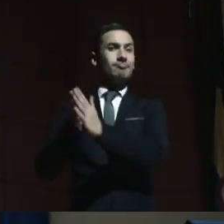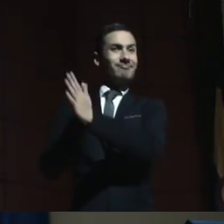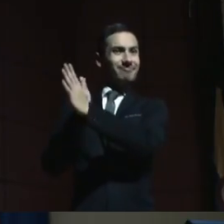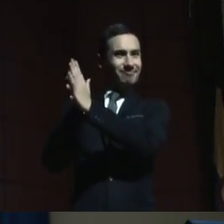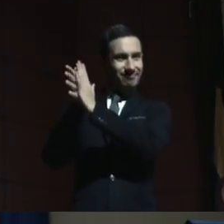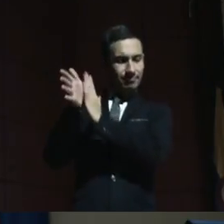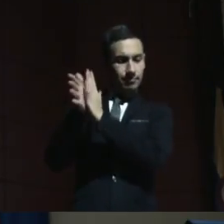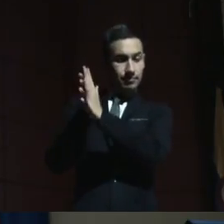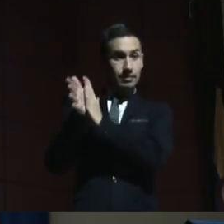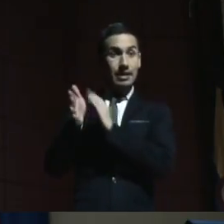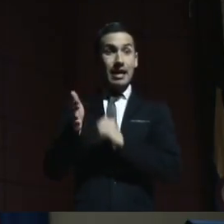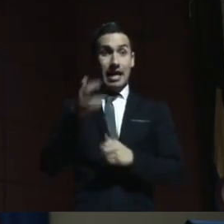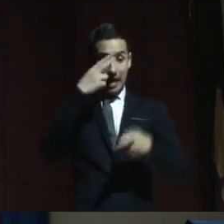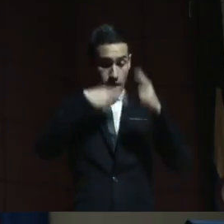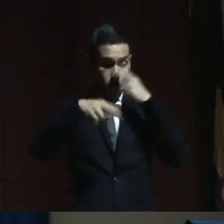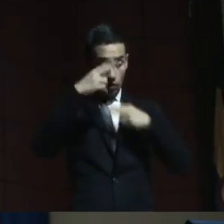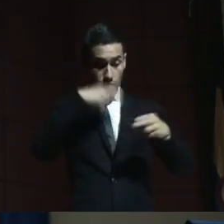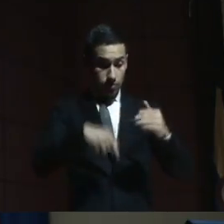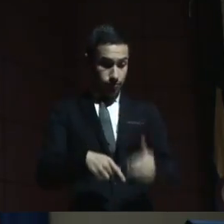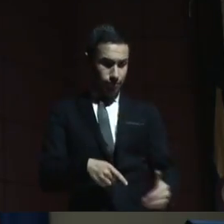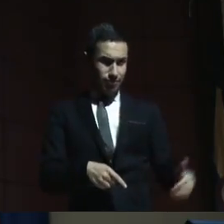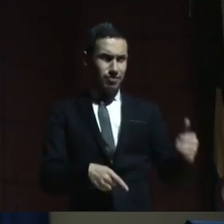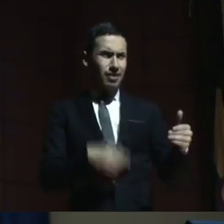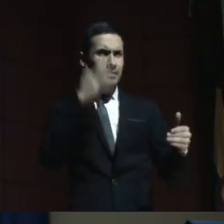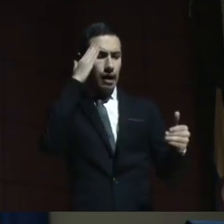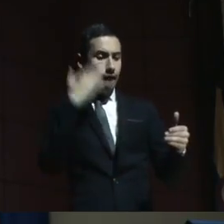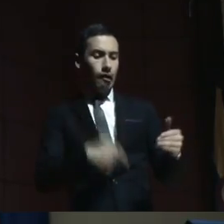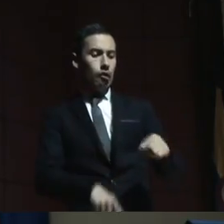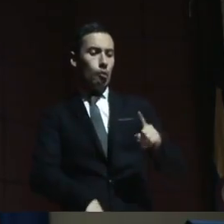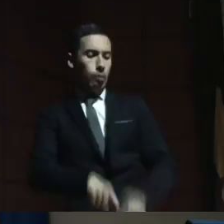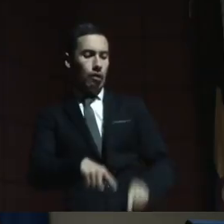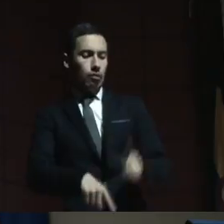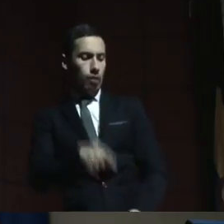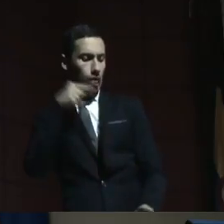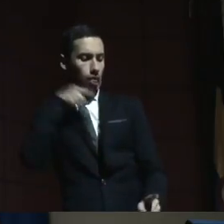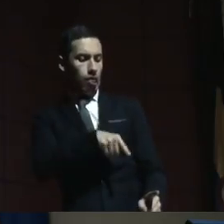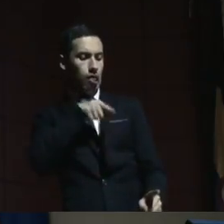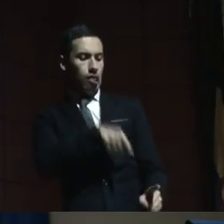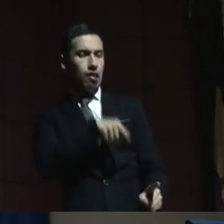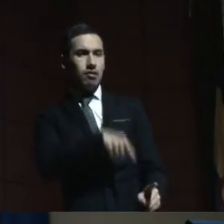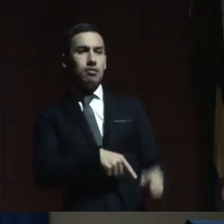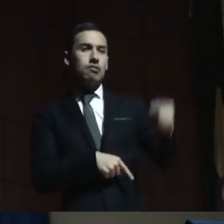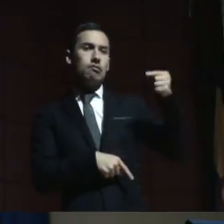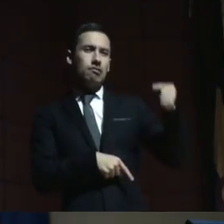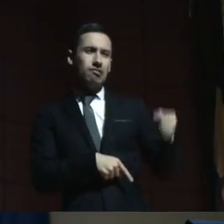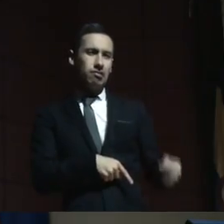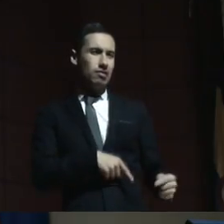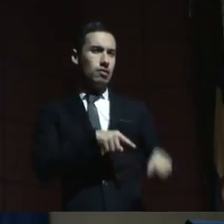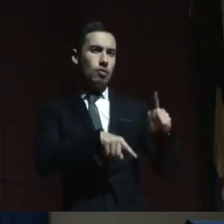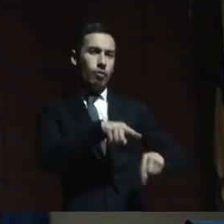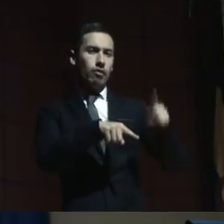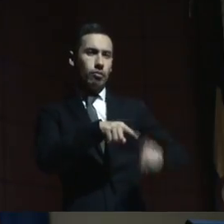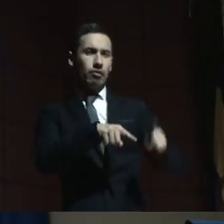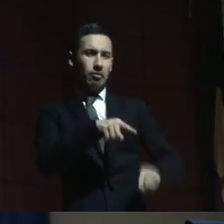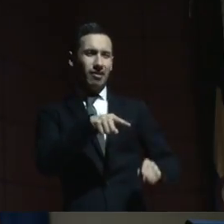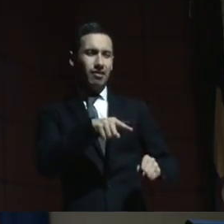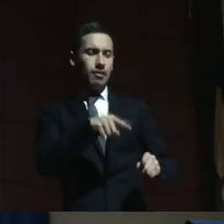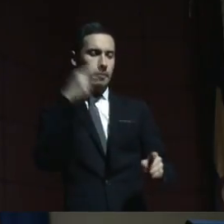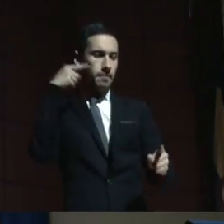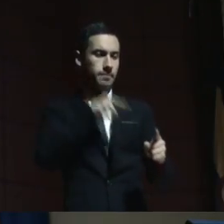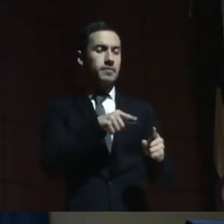lo que no pueden hacer y muy centrada en la incapacidad,